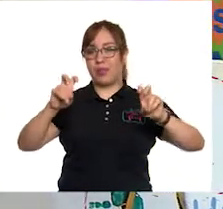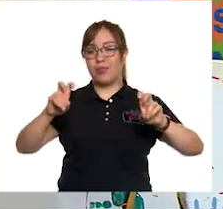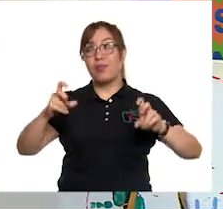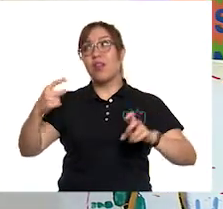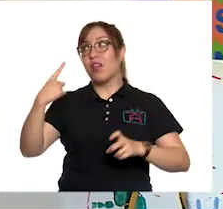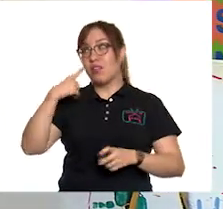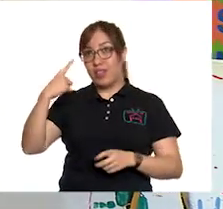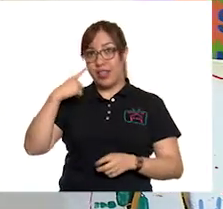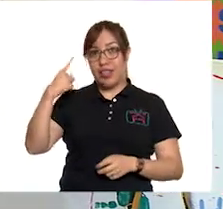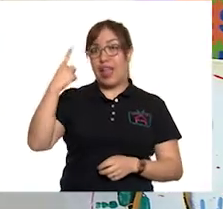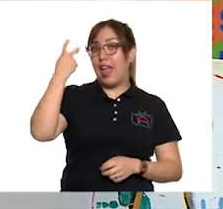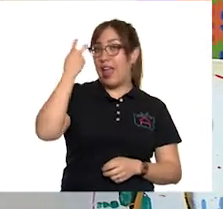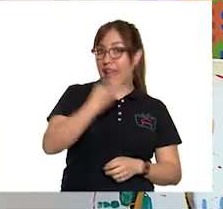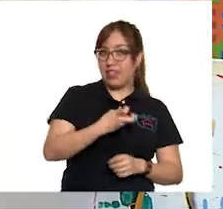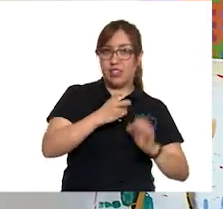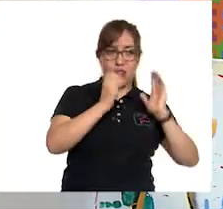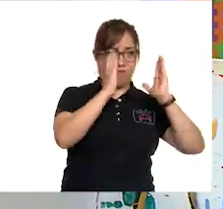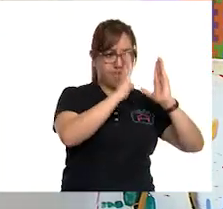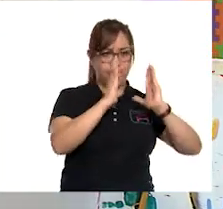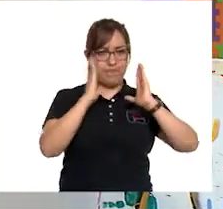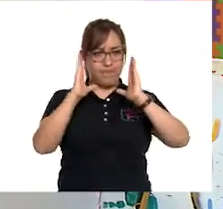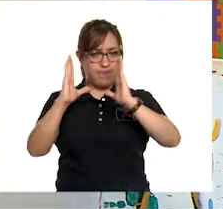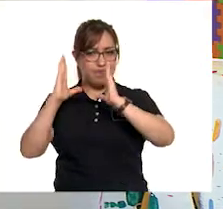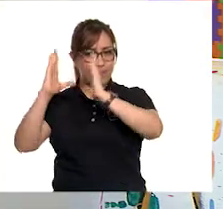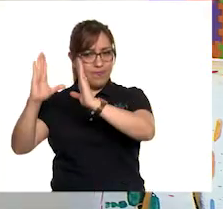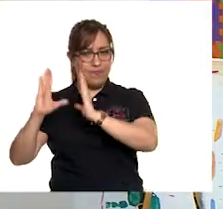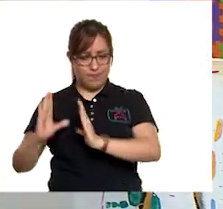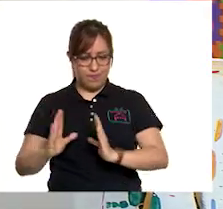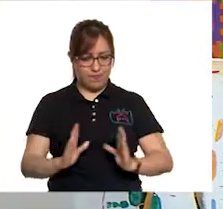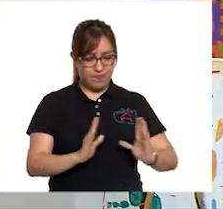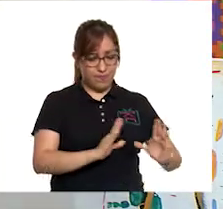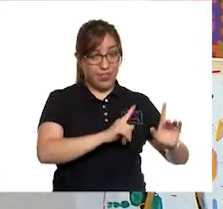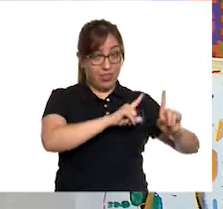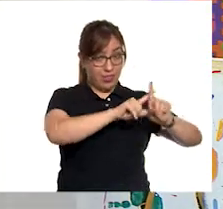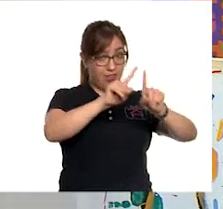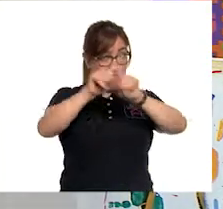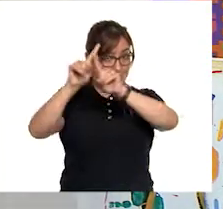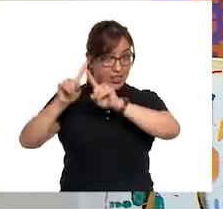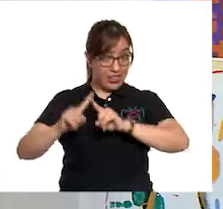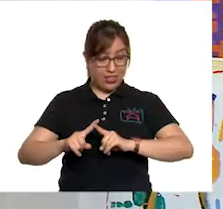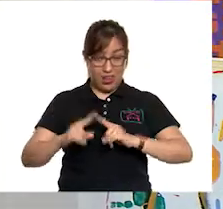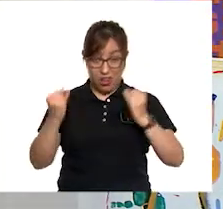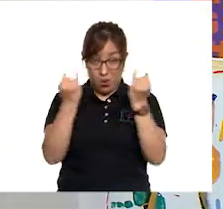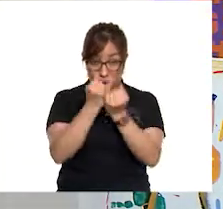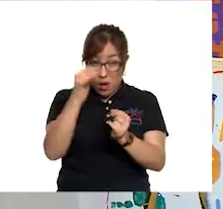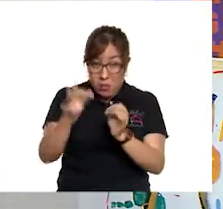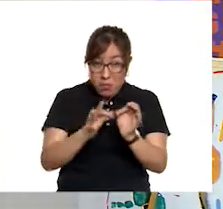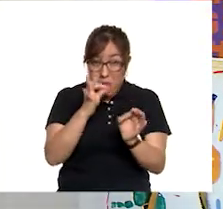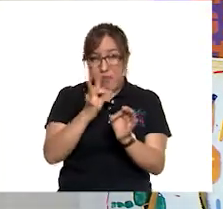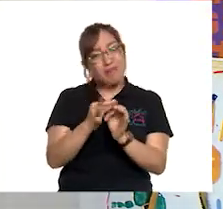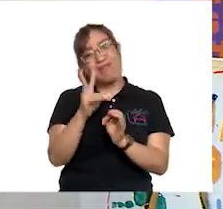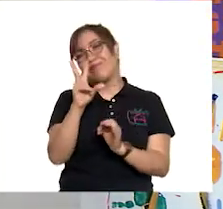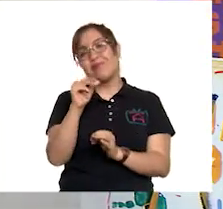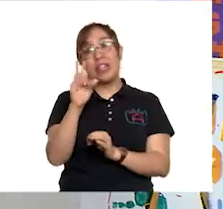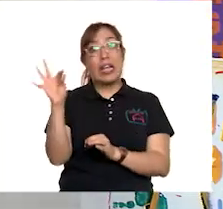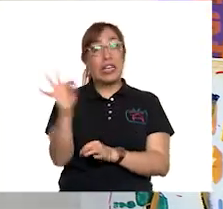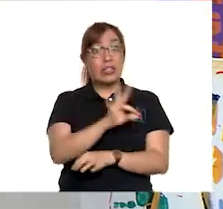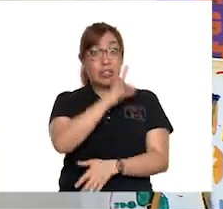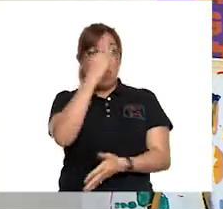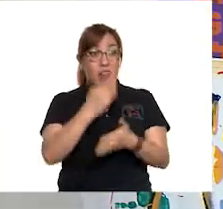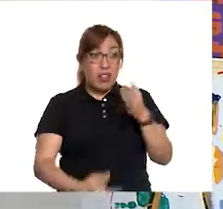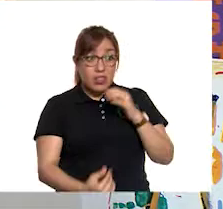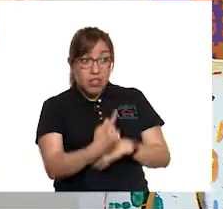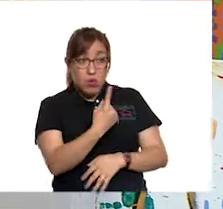de las partes del rompecabezas es diferente. Ninguna es igual a la otra. Cada una de ellas es muy importante, ya que si nos faltara alguna,